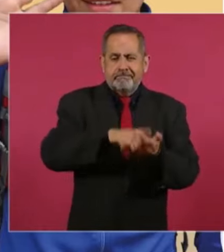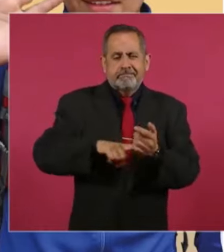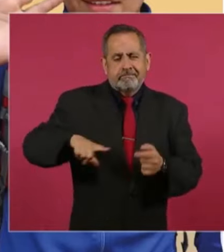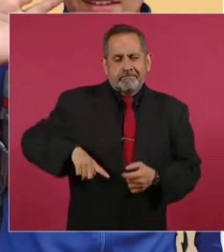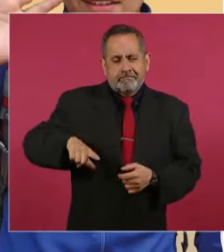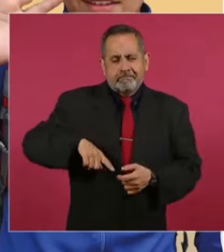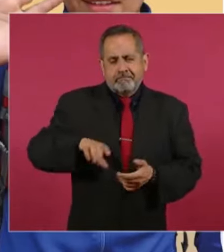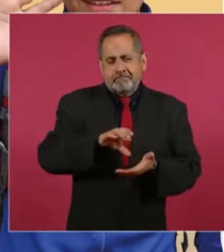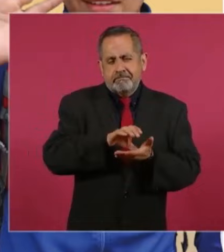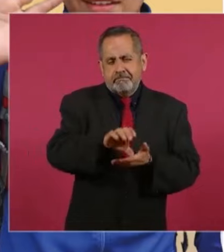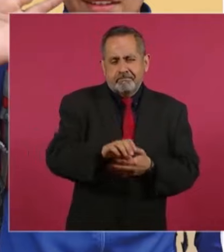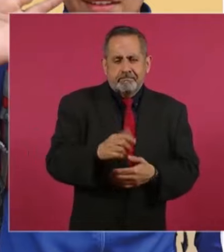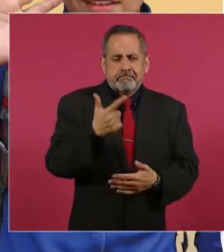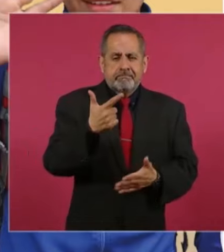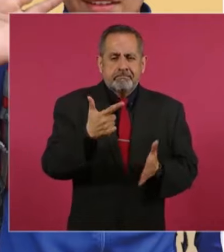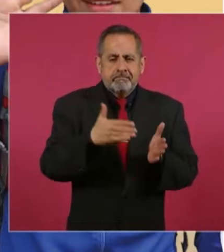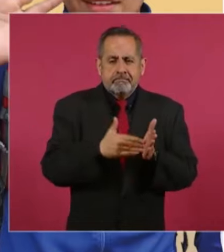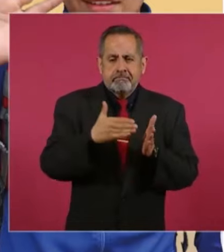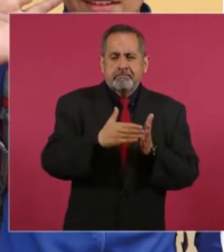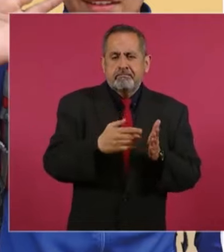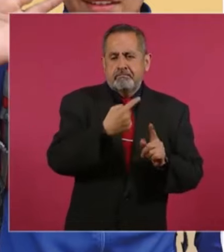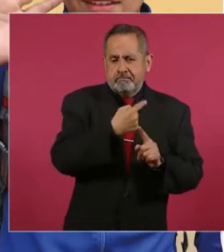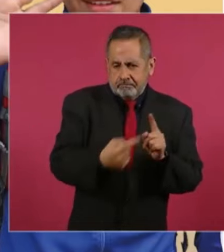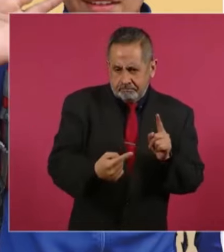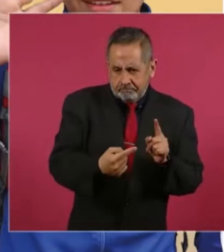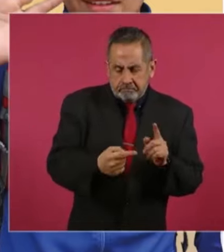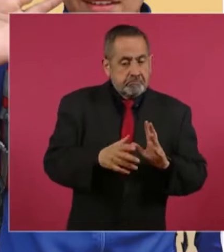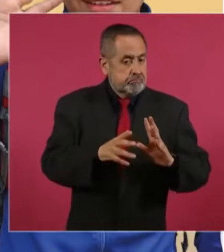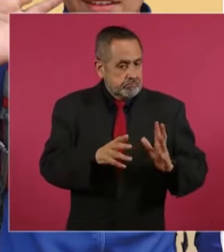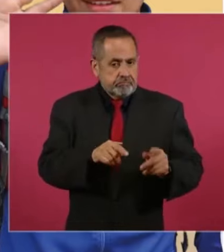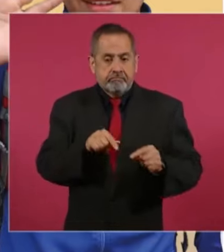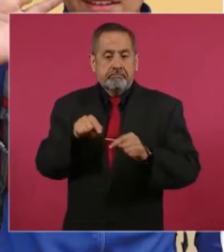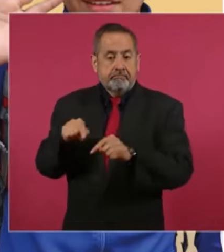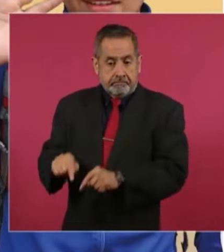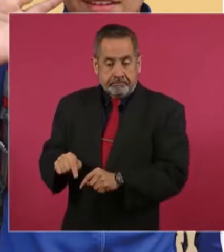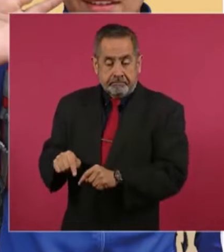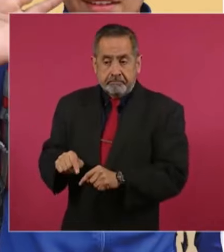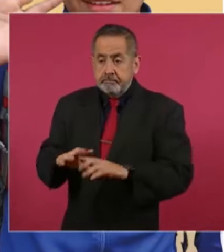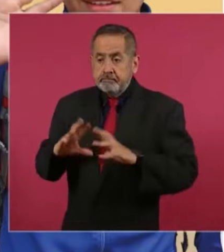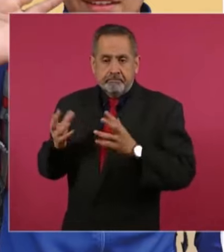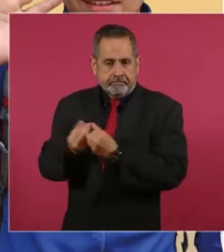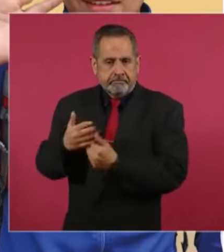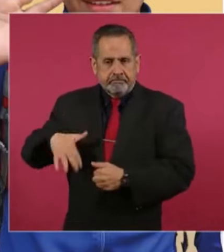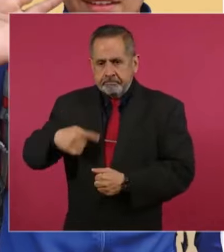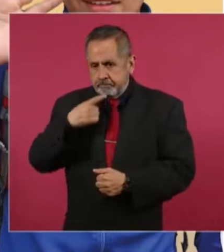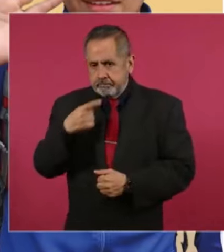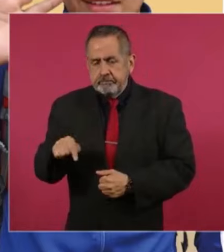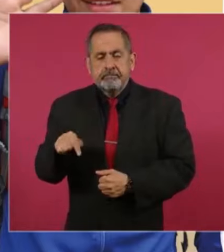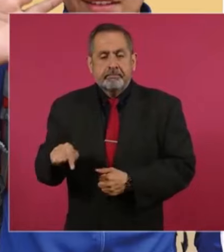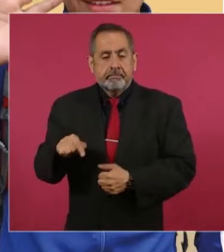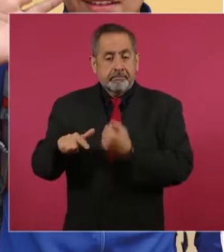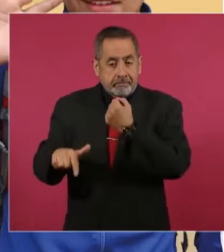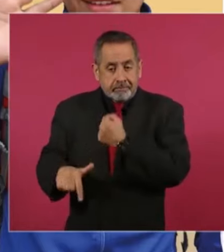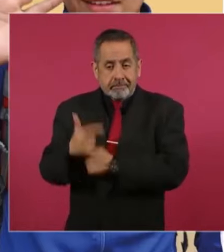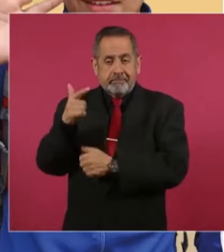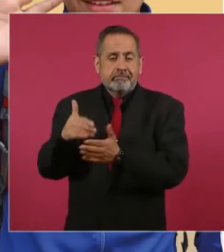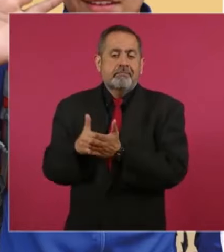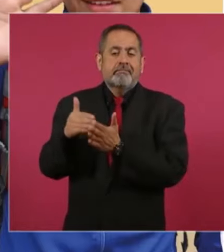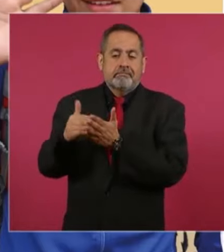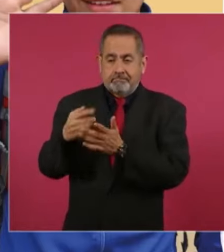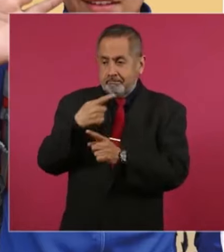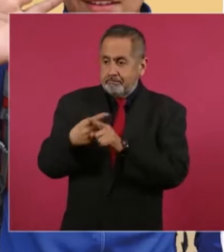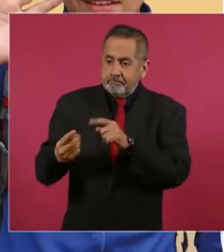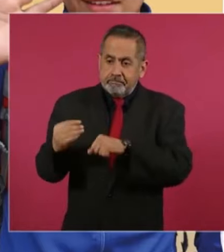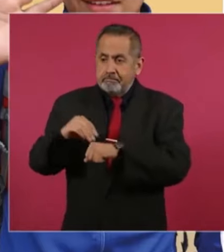cerca de siete millones y medio de becas educativas. Hoy en día, como ya lo mencioné, 12 millones y medio,